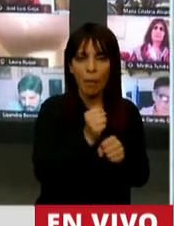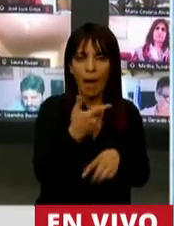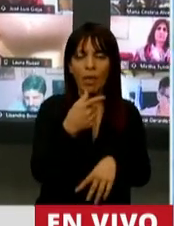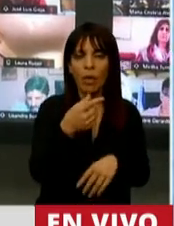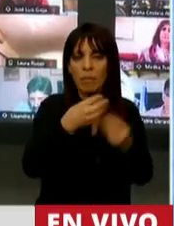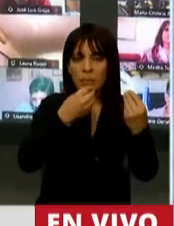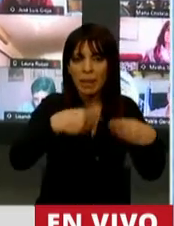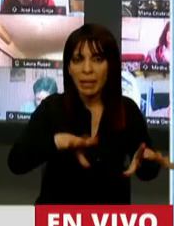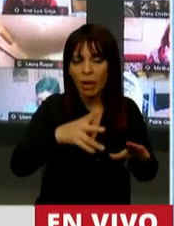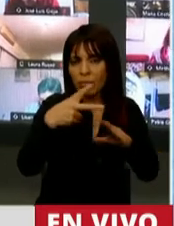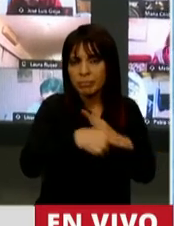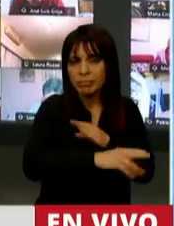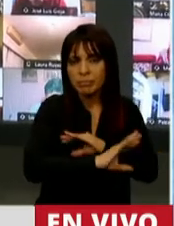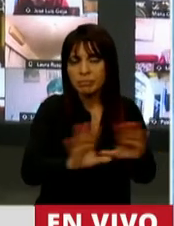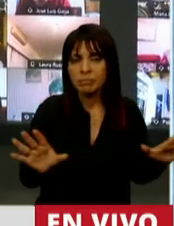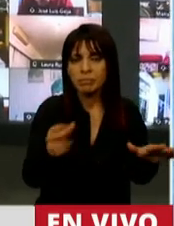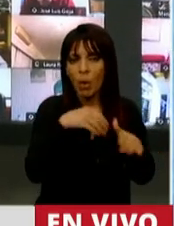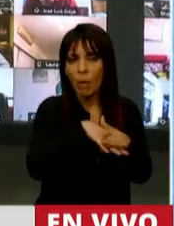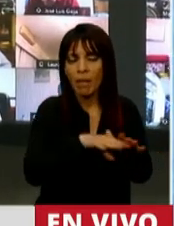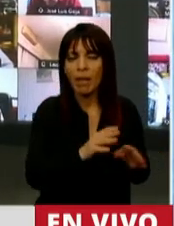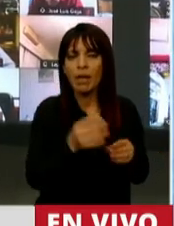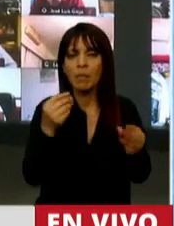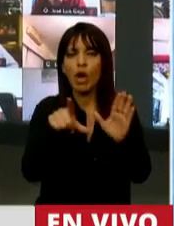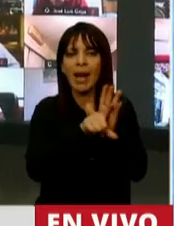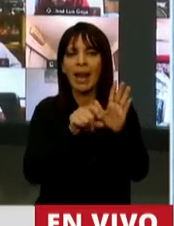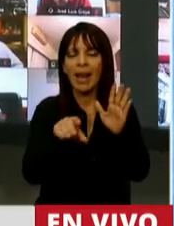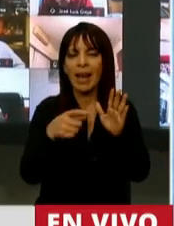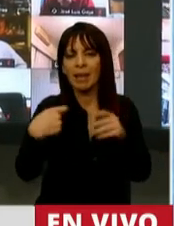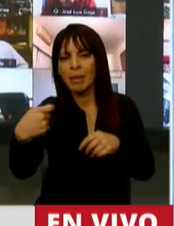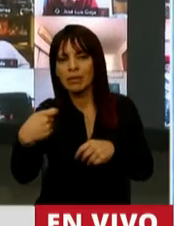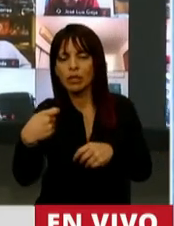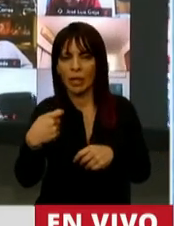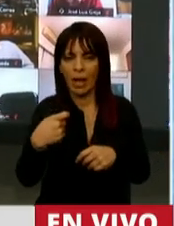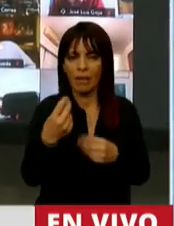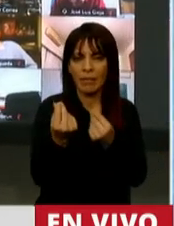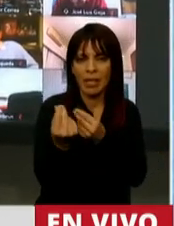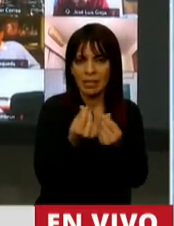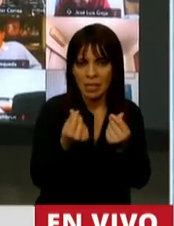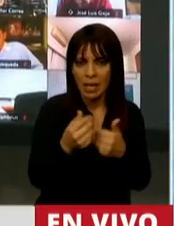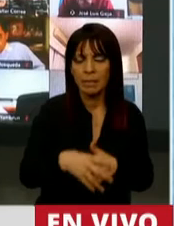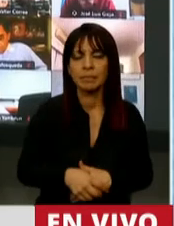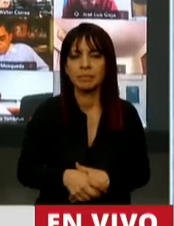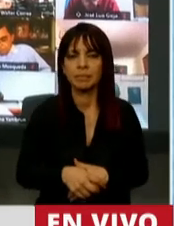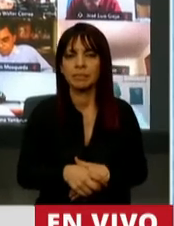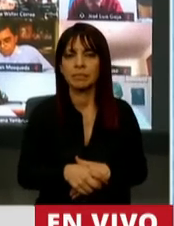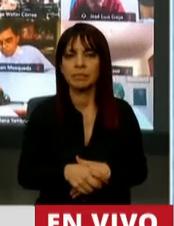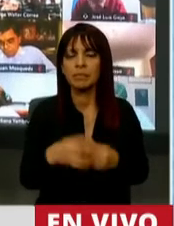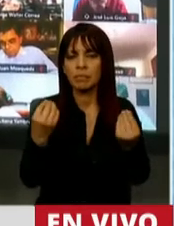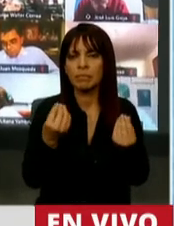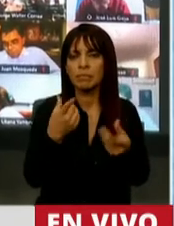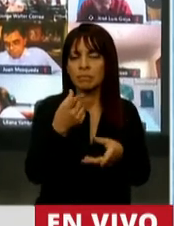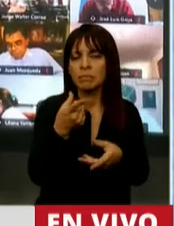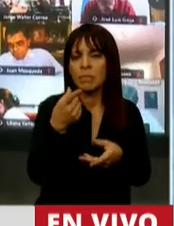vigencia por las modificaciones de la ley previsional y financiera y también se estableció, se previó